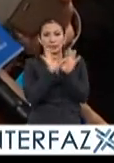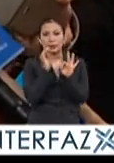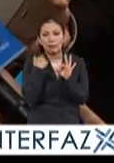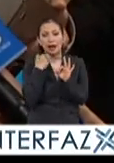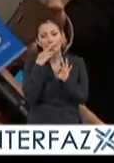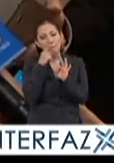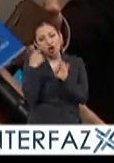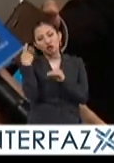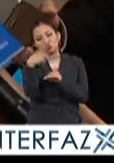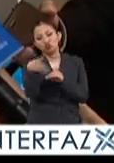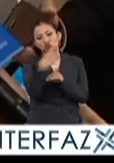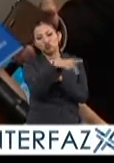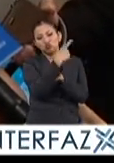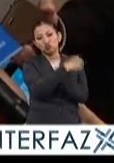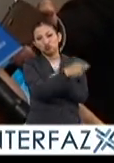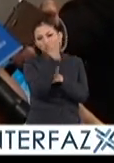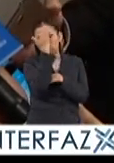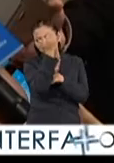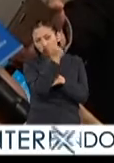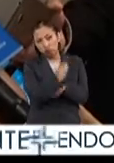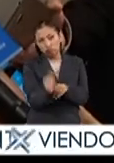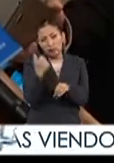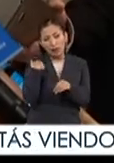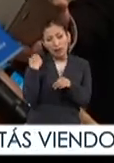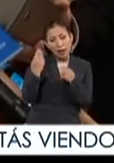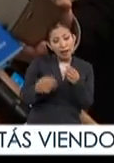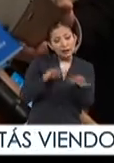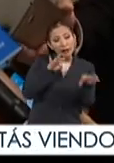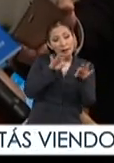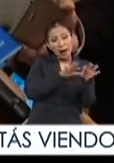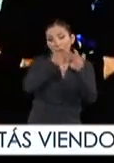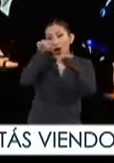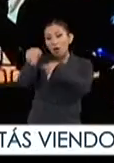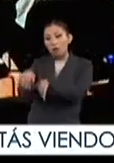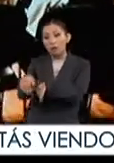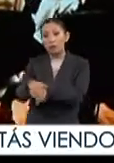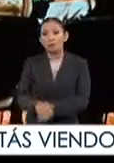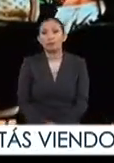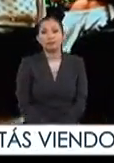para mejorar la capacidad de absorción del mercado de trabajo y de inclusión.